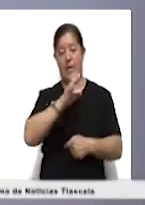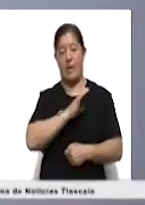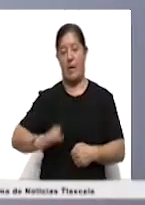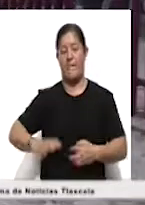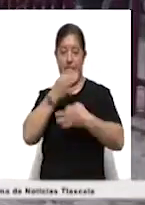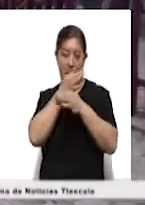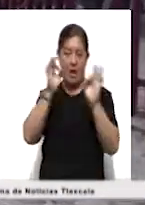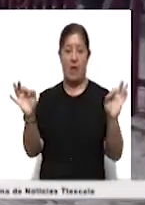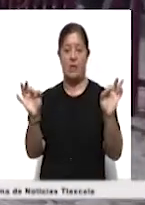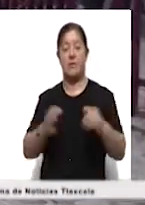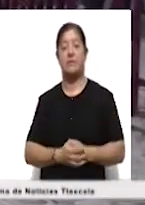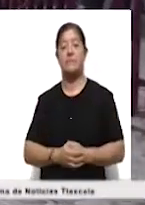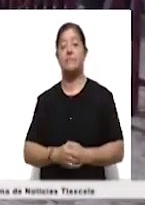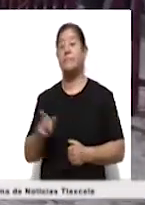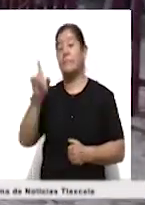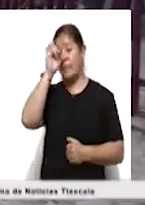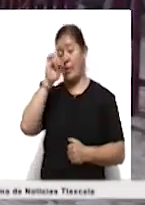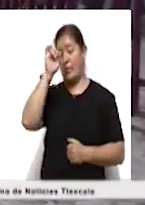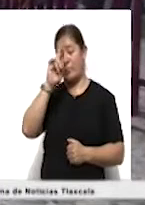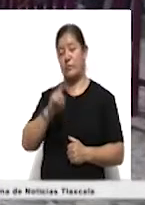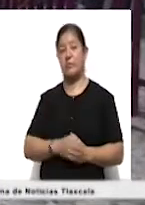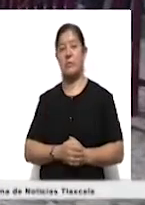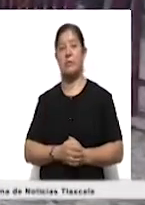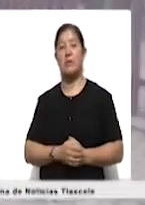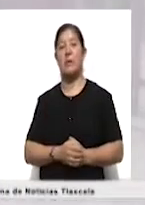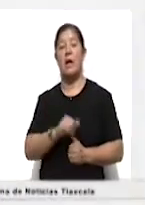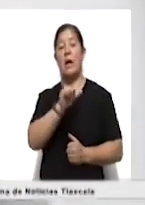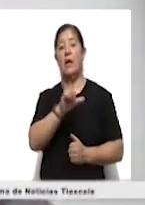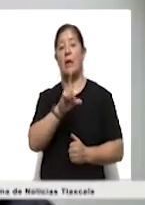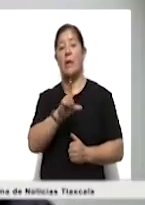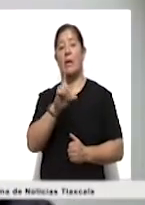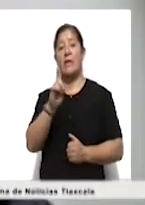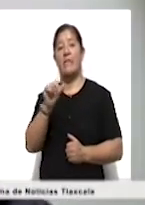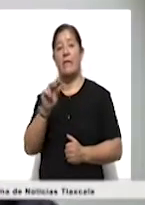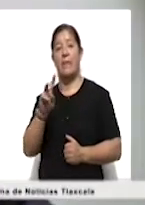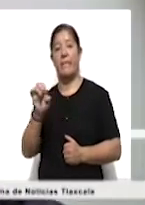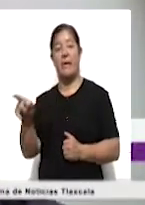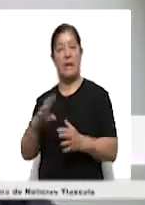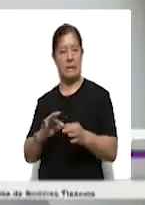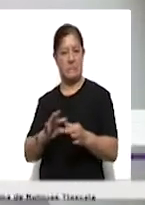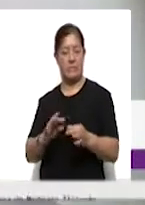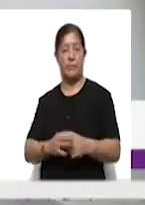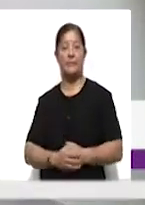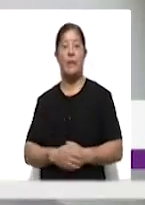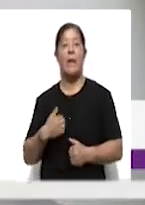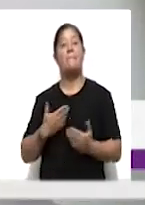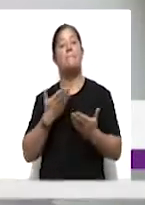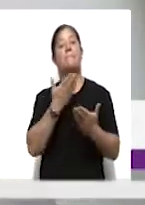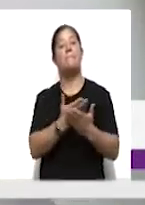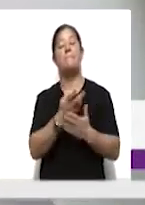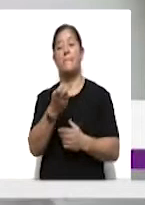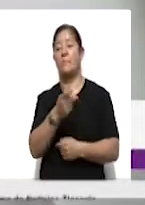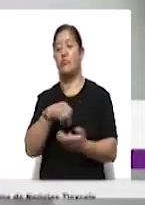campañas. Así lo explicó el consejero electoral, Edgar Aldave Aguilar. El llamado es a la solidaridad